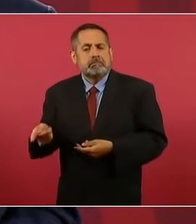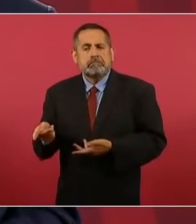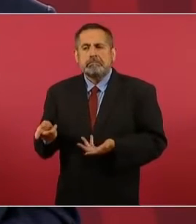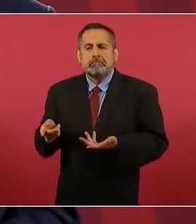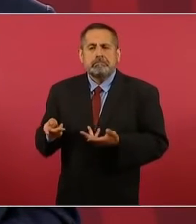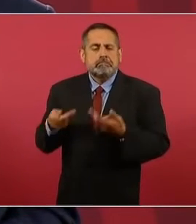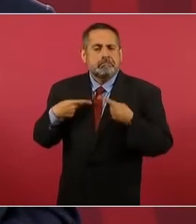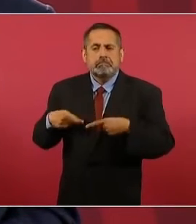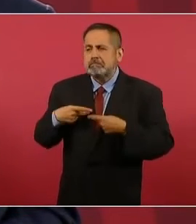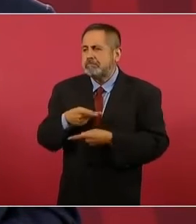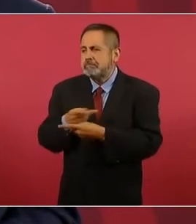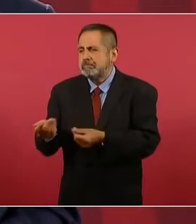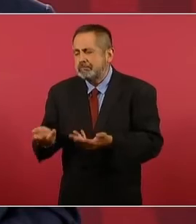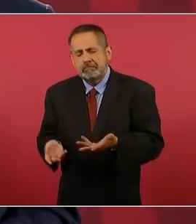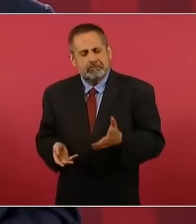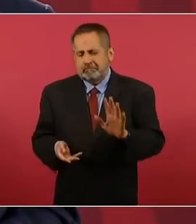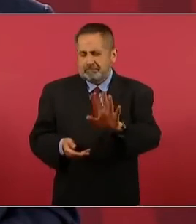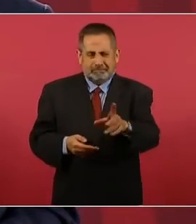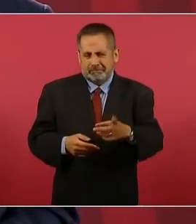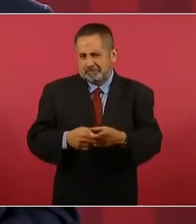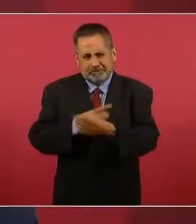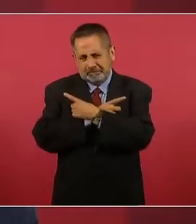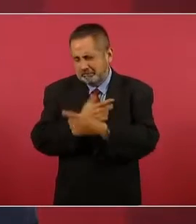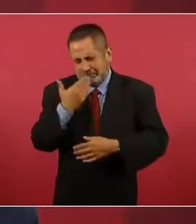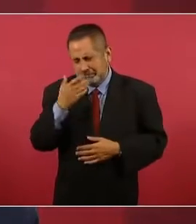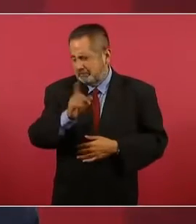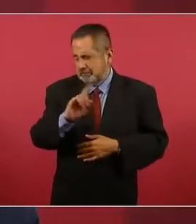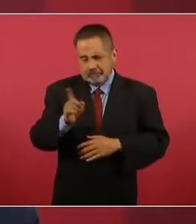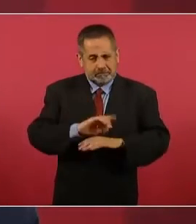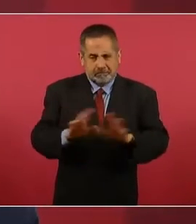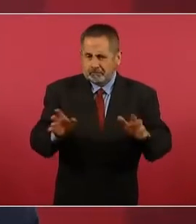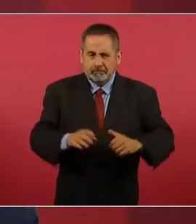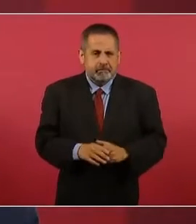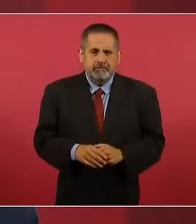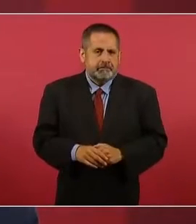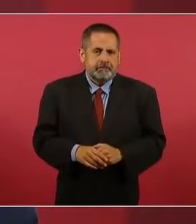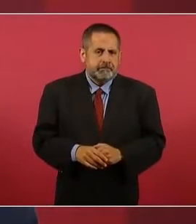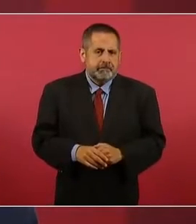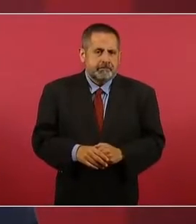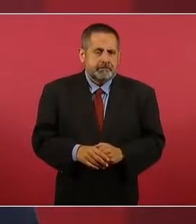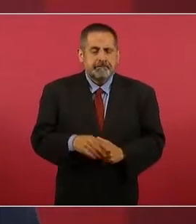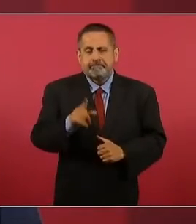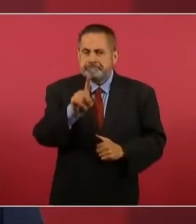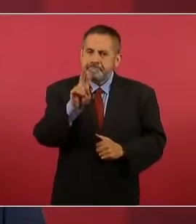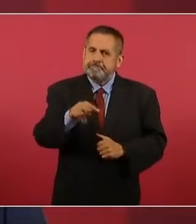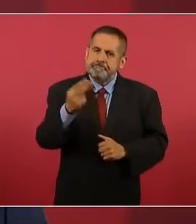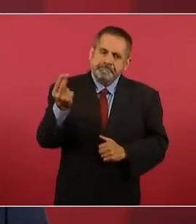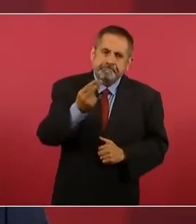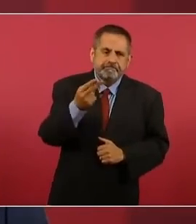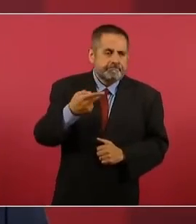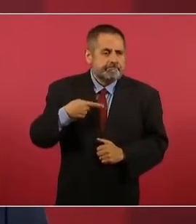inmoral y se requiere gente